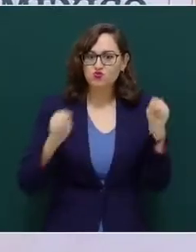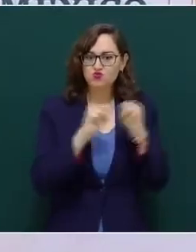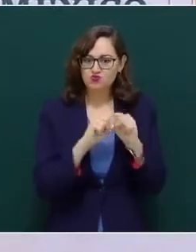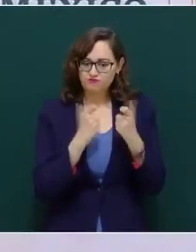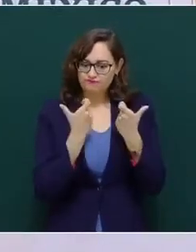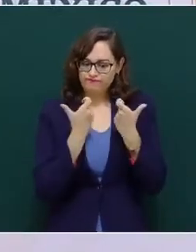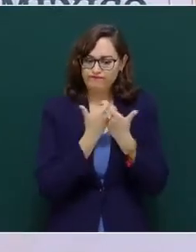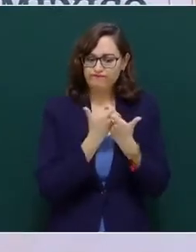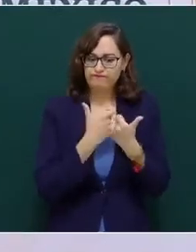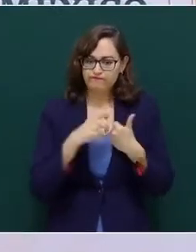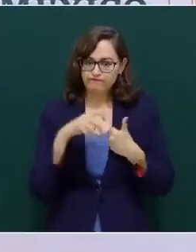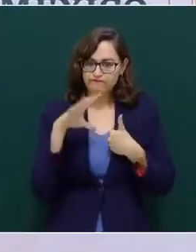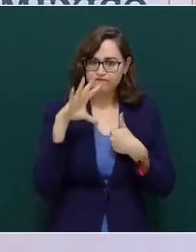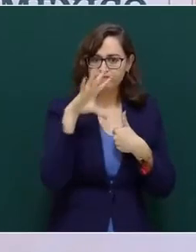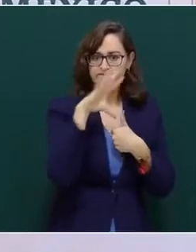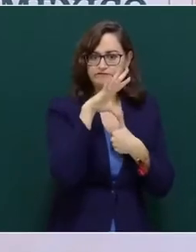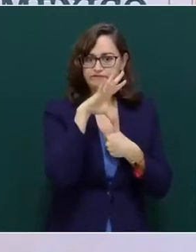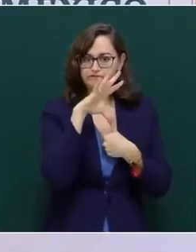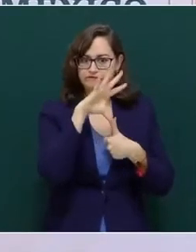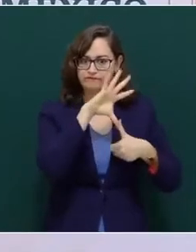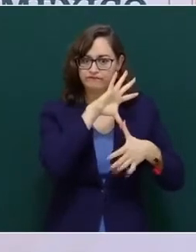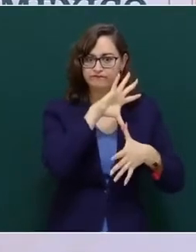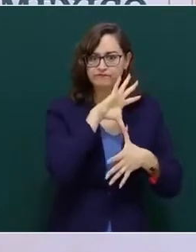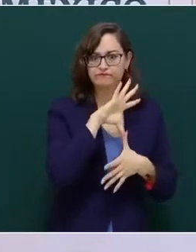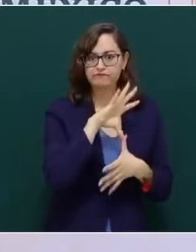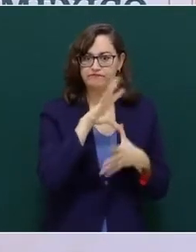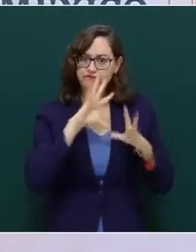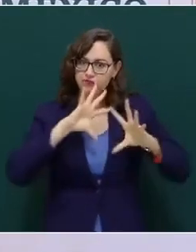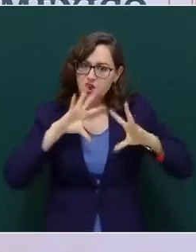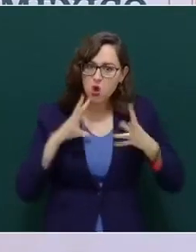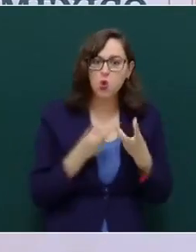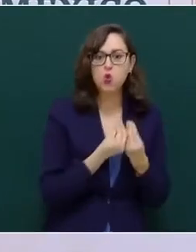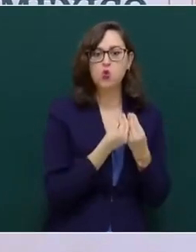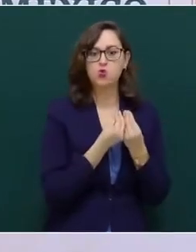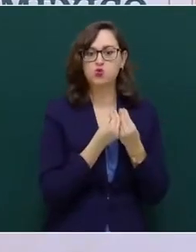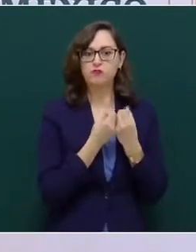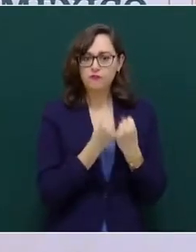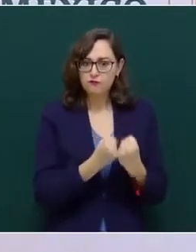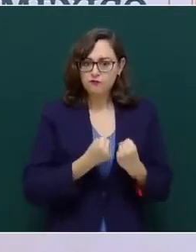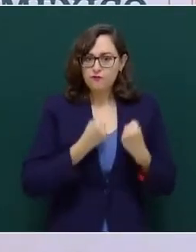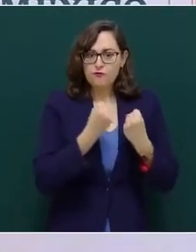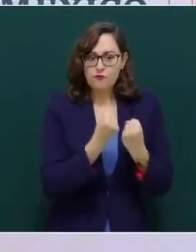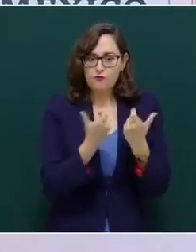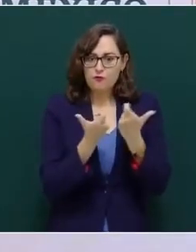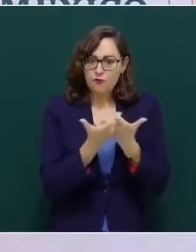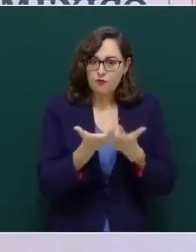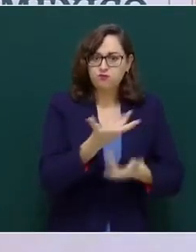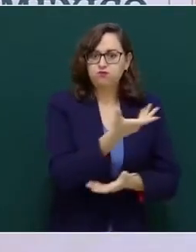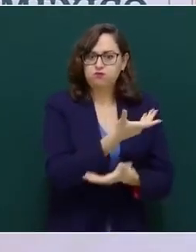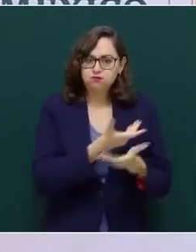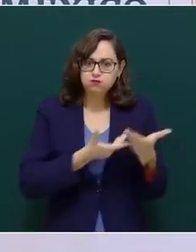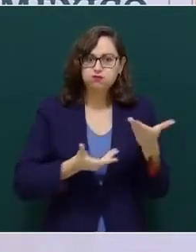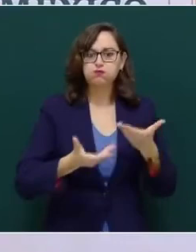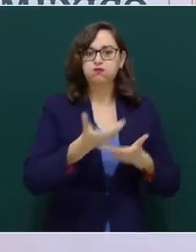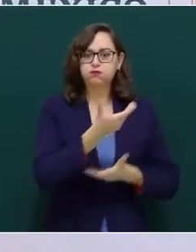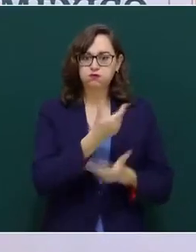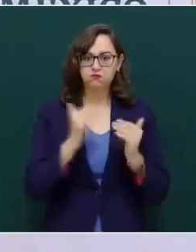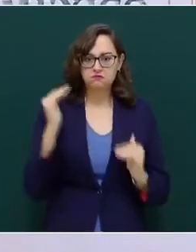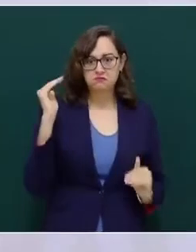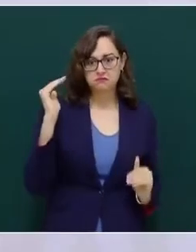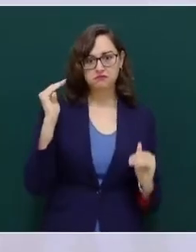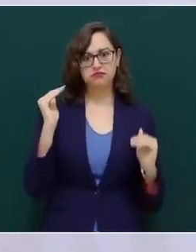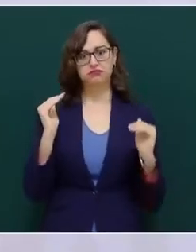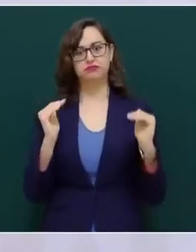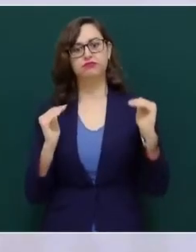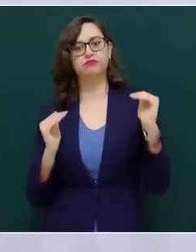en América del Norte y en todo el continente. Además, no veo otra salida, no podemos